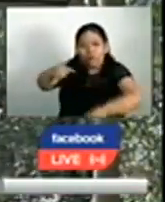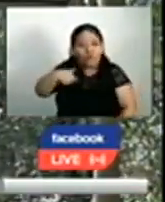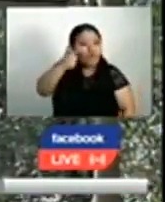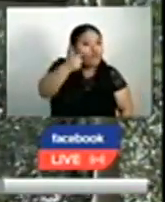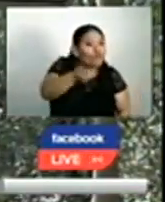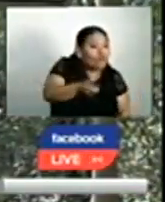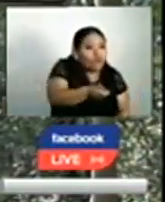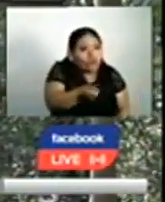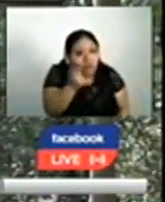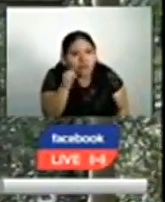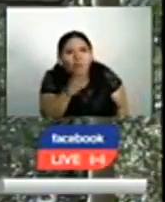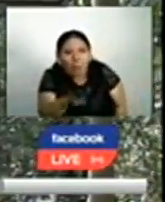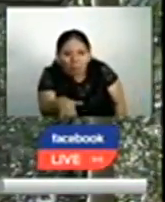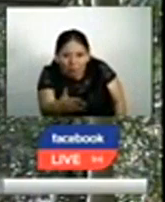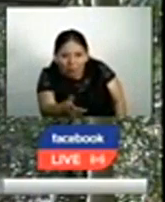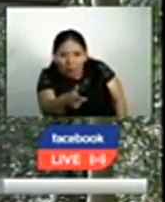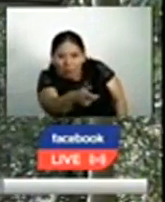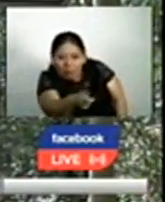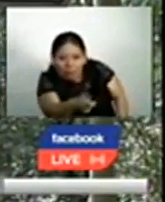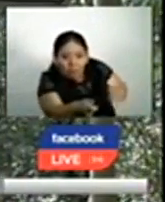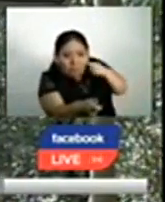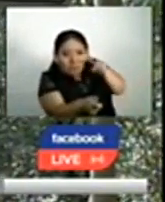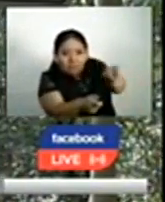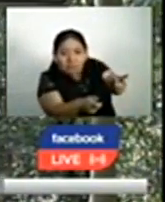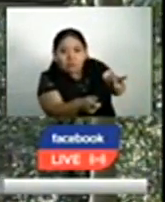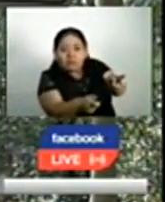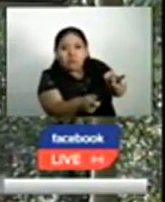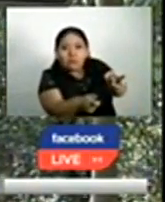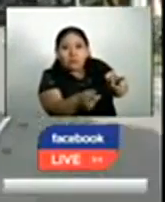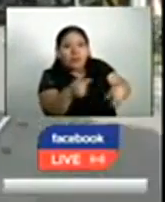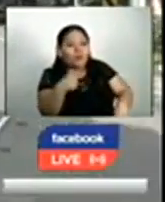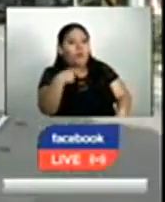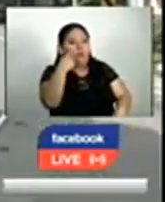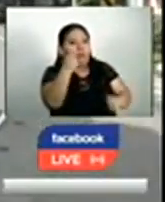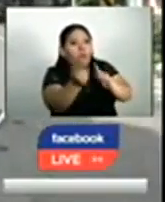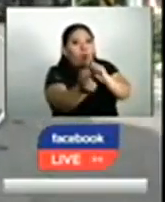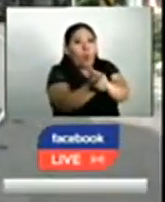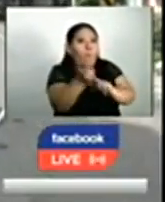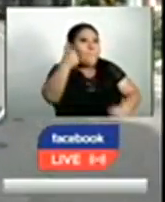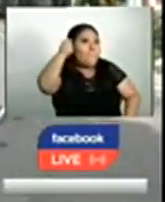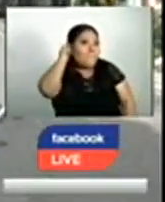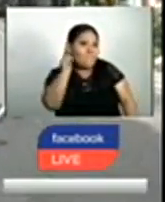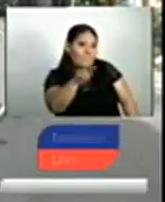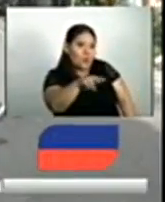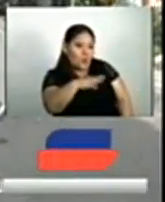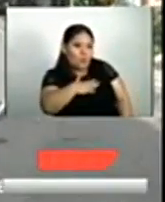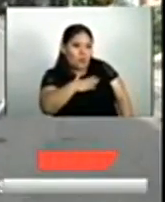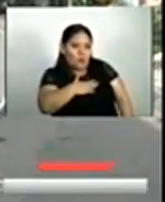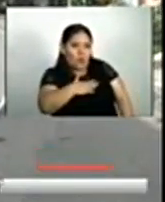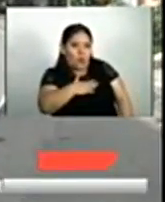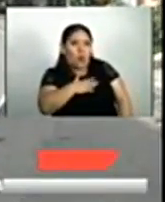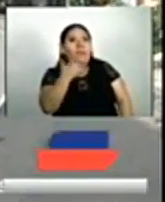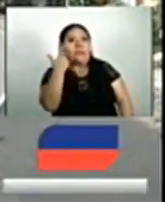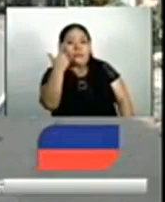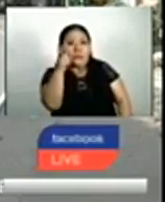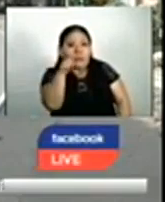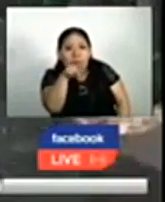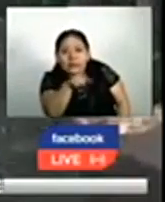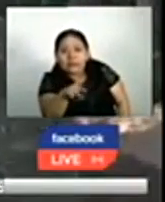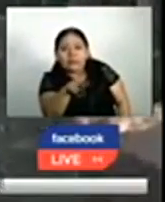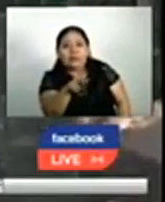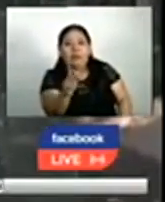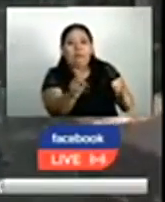ver qué sucedía. Cuando bajé me encontré con un amigo que estaba ya aquí